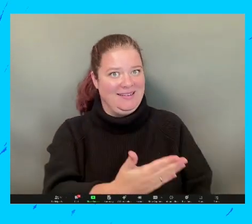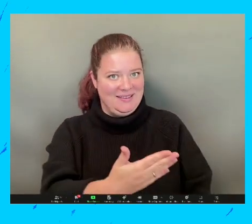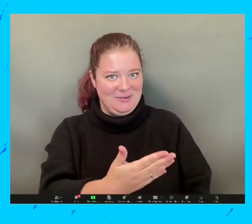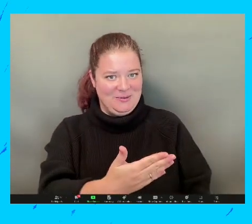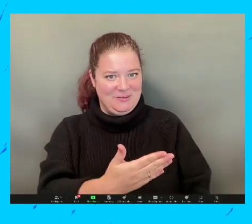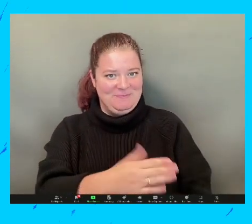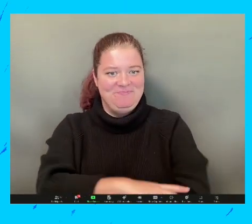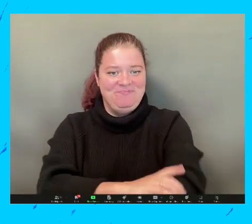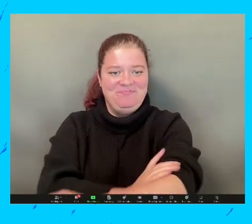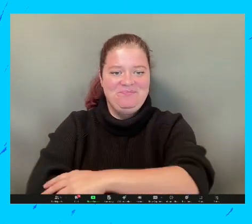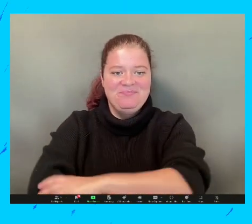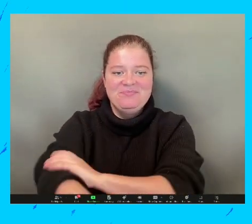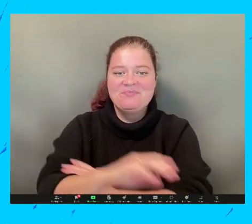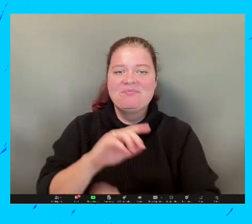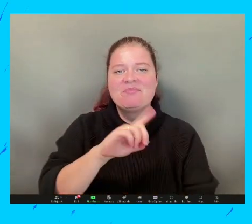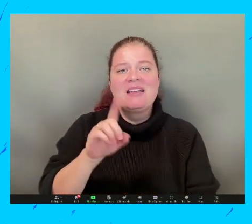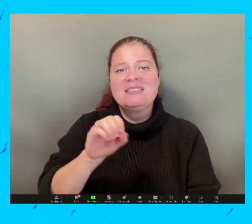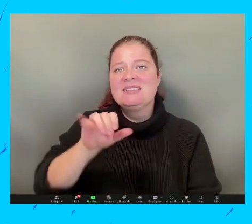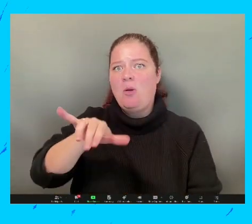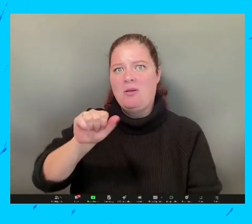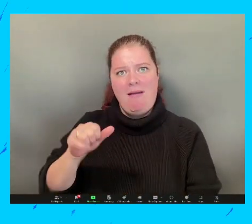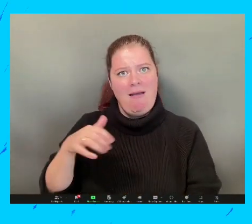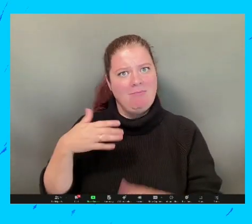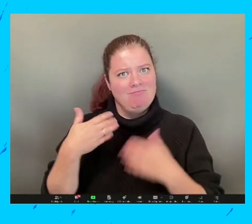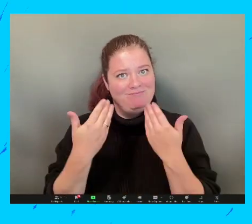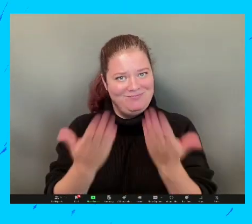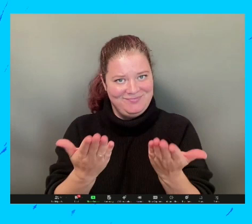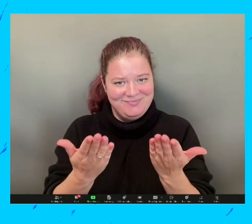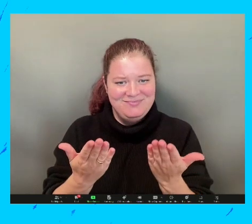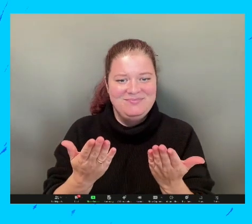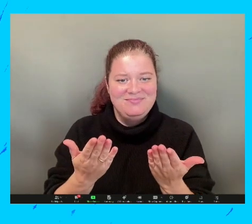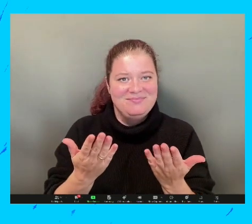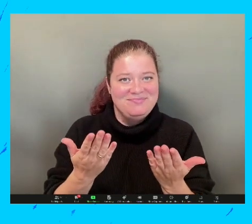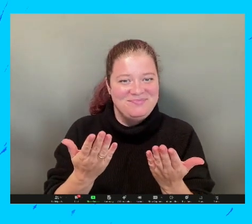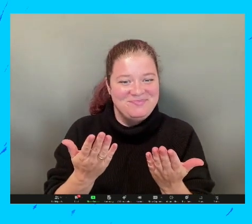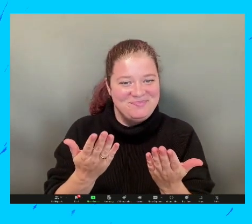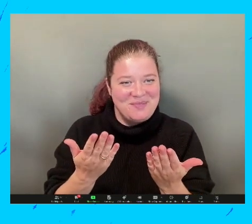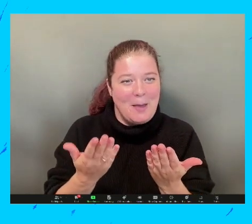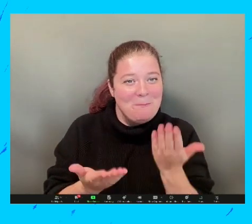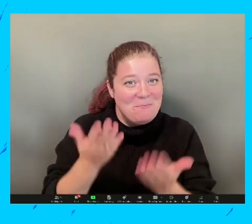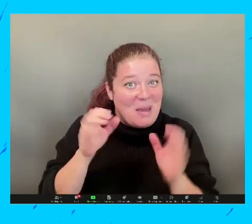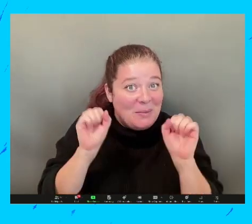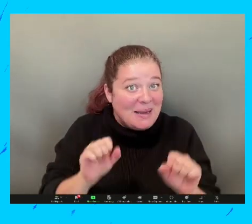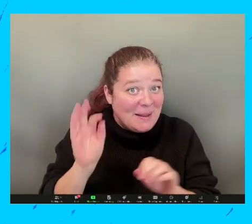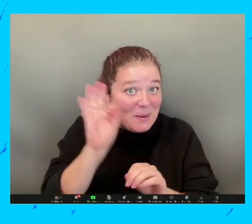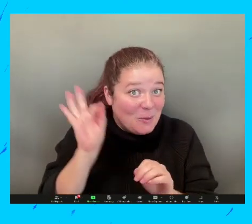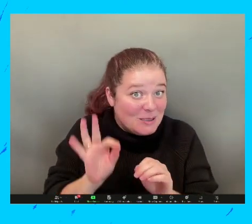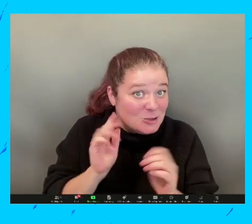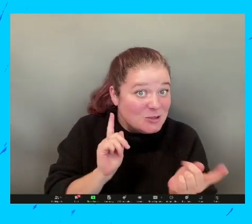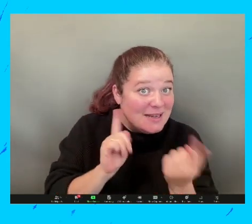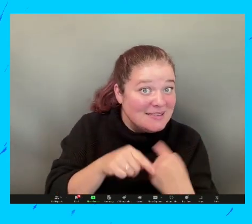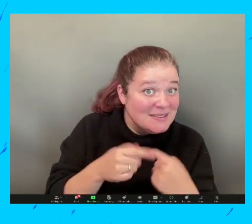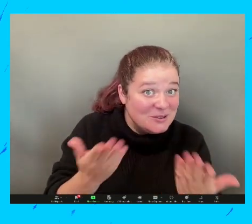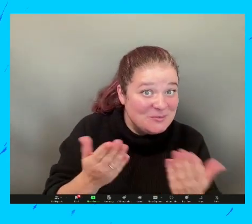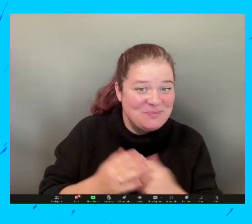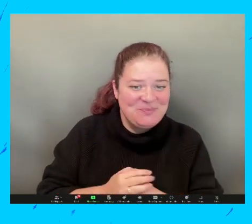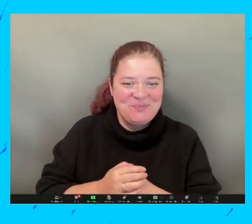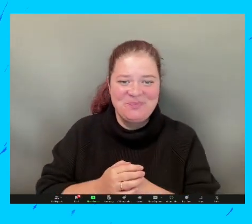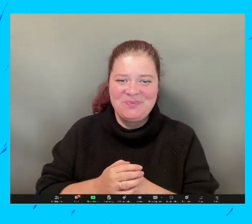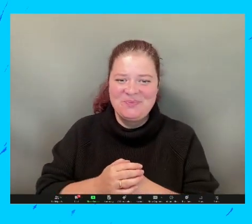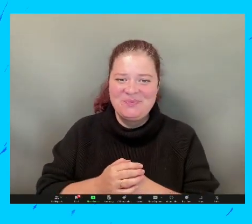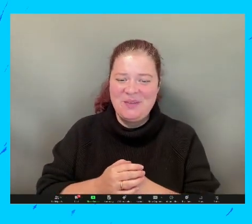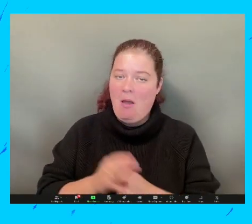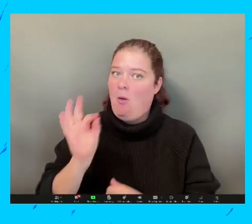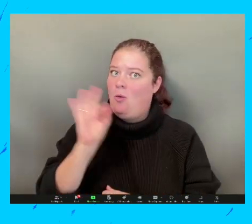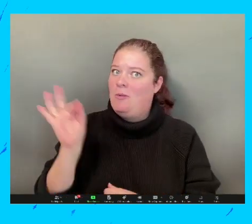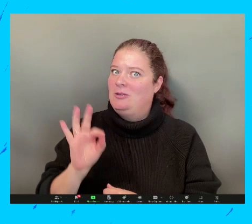Muchas gracias. Doctor Zoya, por favor, comparte una acción que